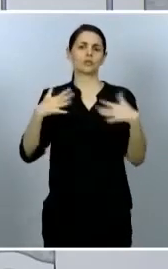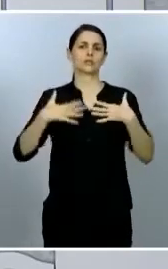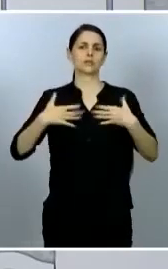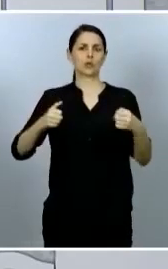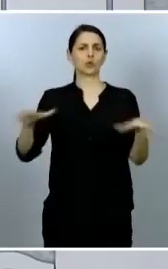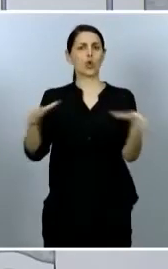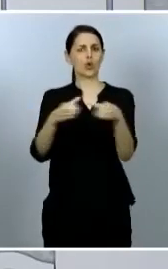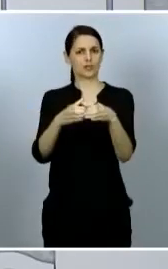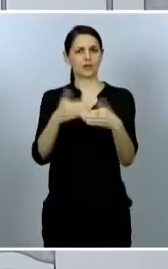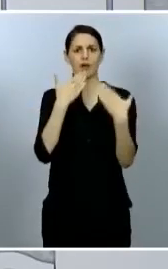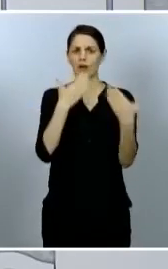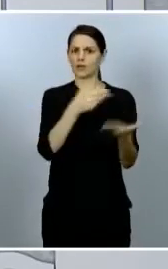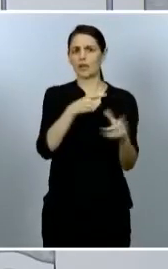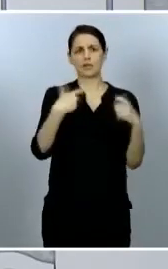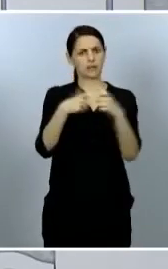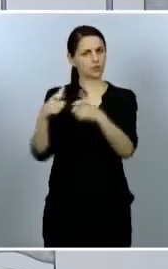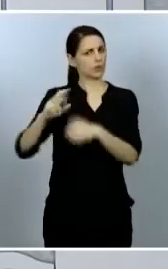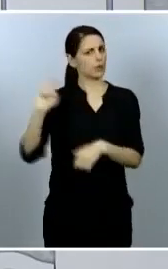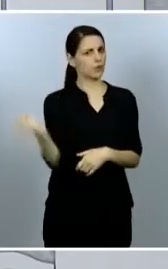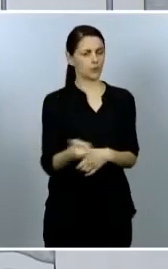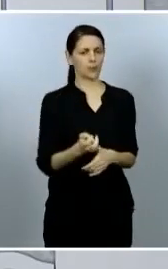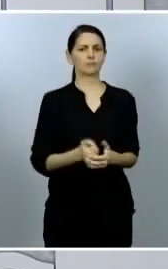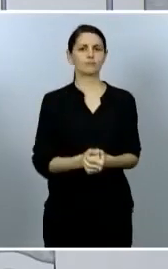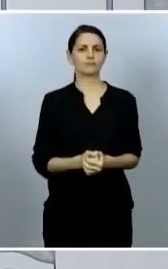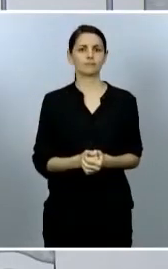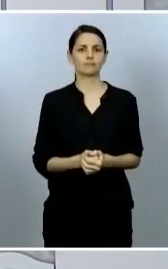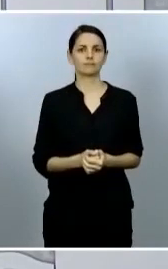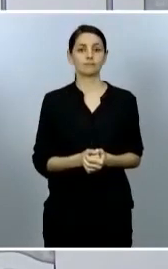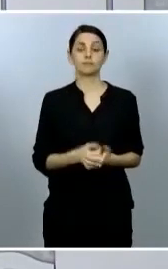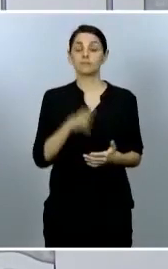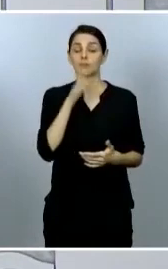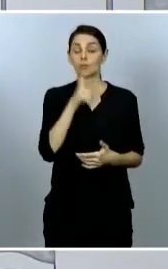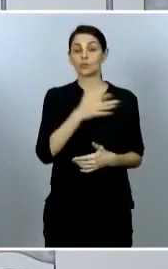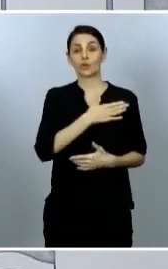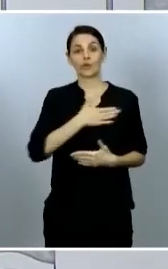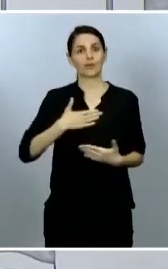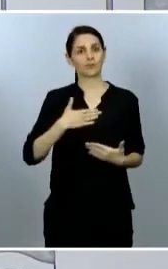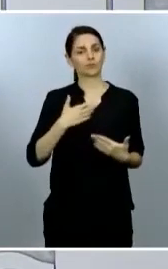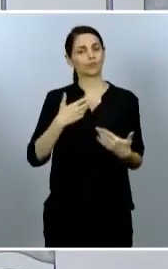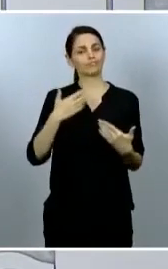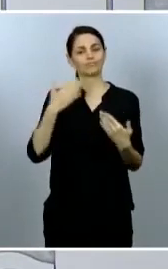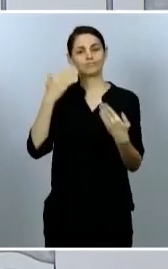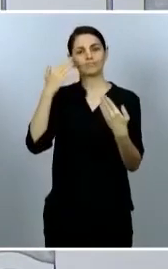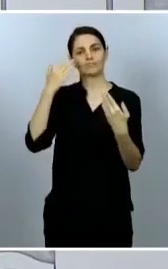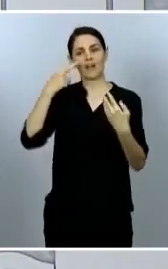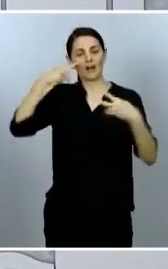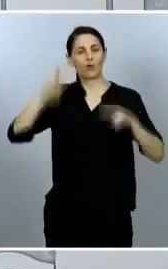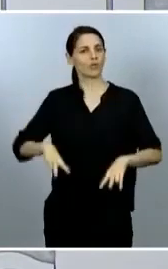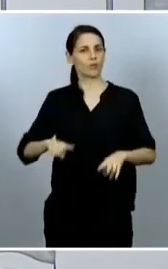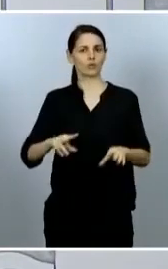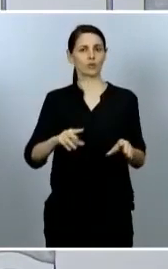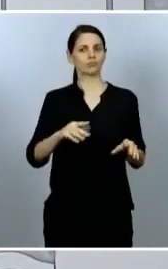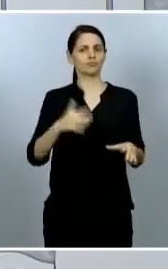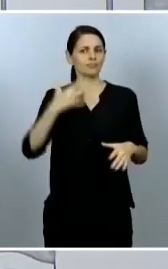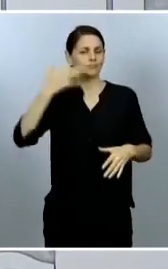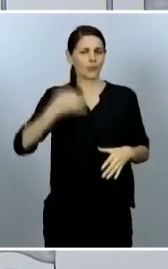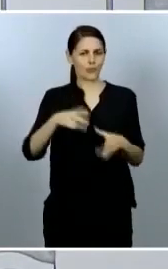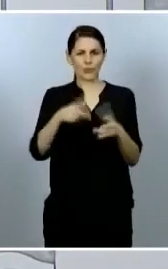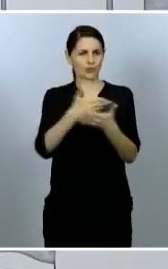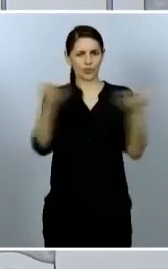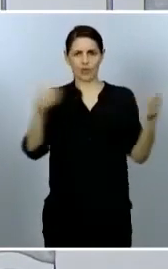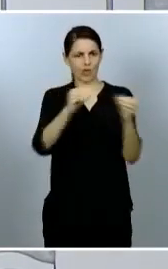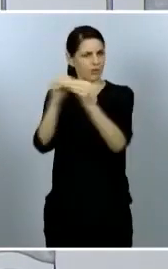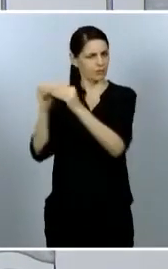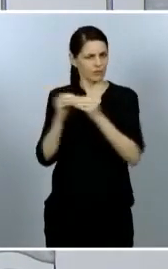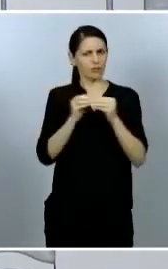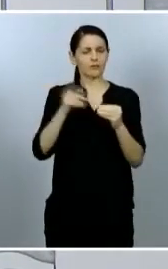un reconocimiento, que yo diría unánime, de la sociedad, pero singularmente a todas estas personas que han estado trabajando